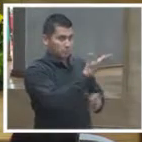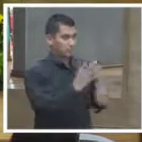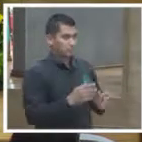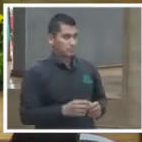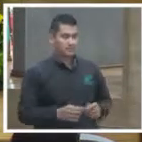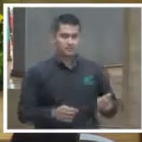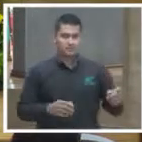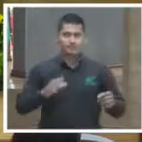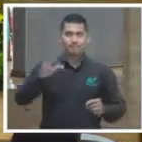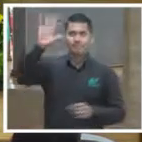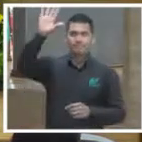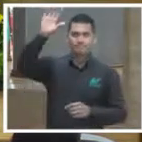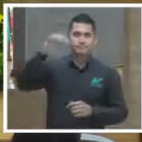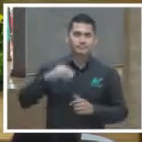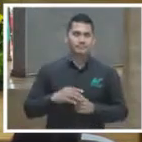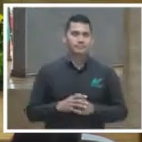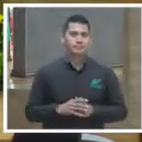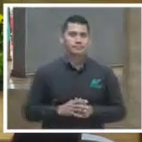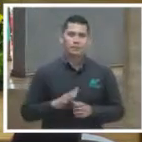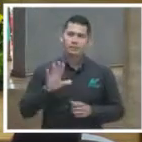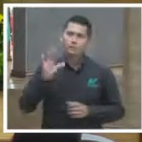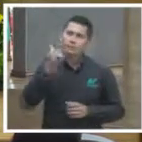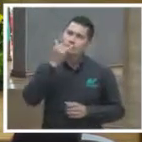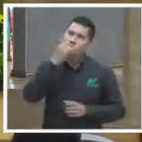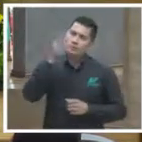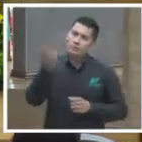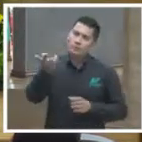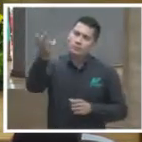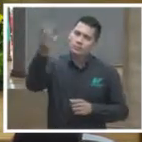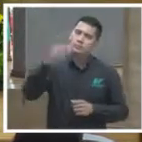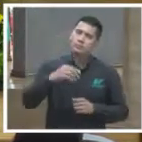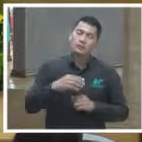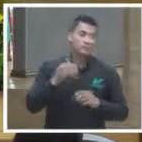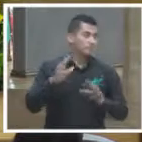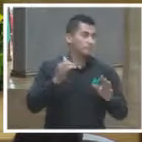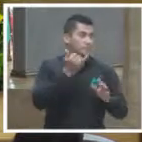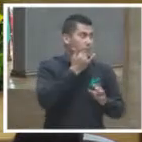magistrados Sánchez Cordero me quedé pensando en